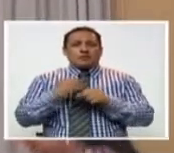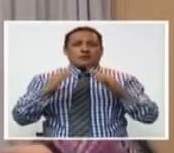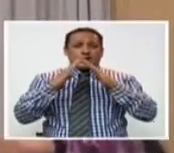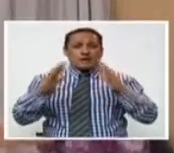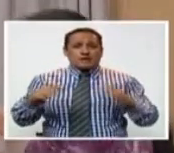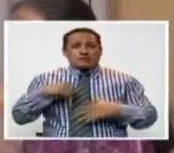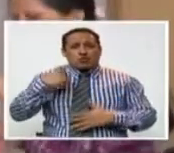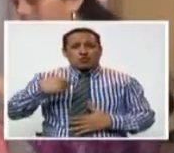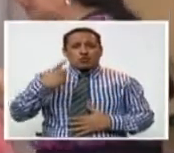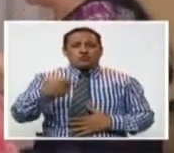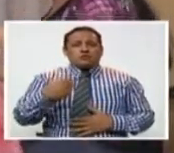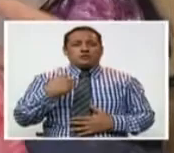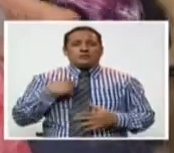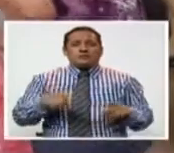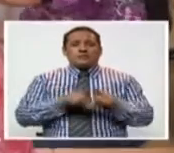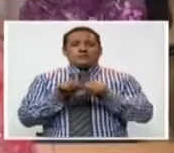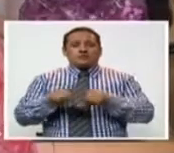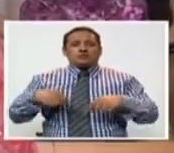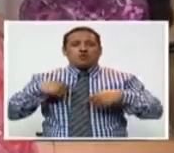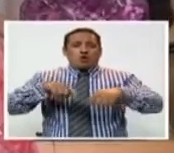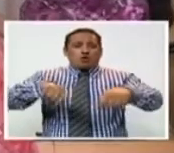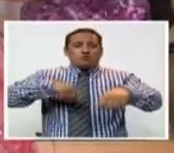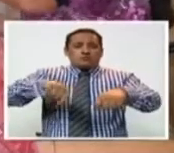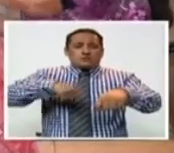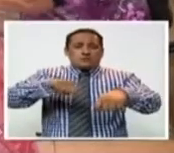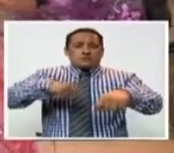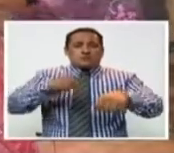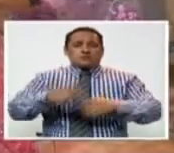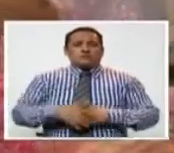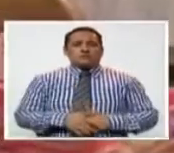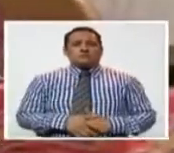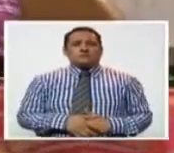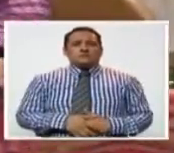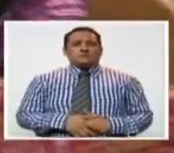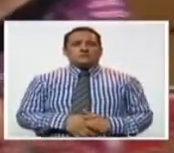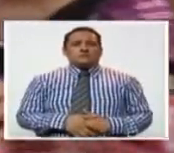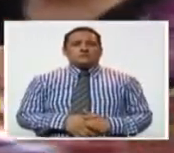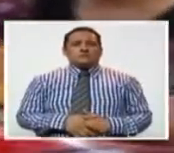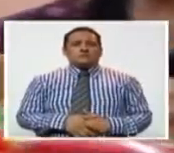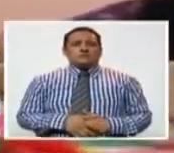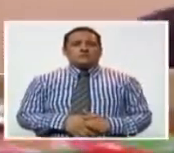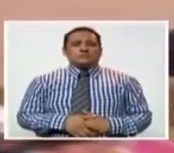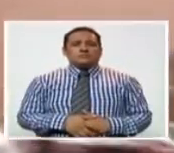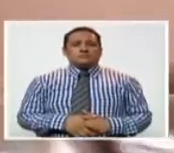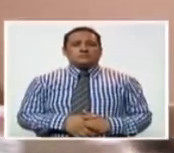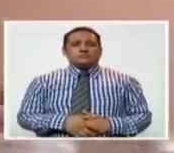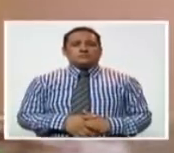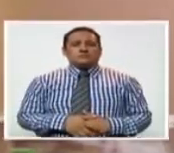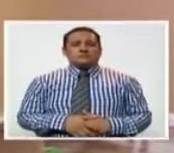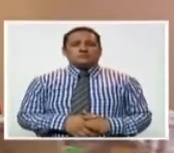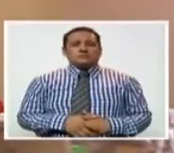casa, que son diarios. Me dedico también a la cocina, lo que es este...